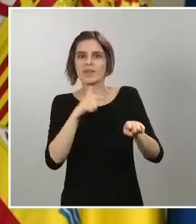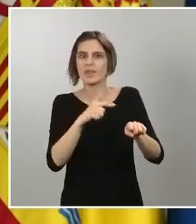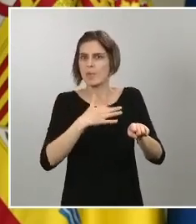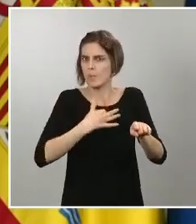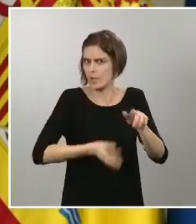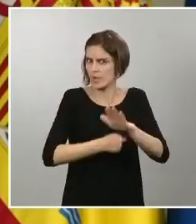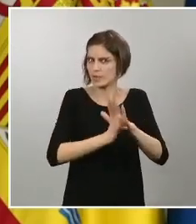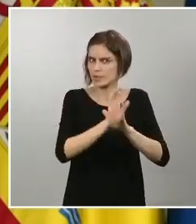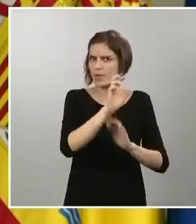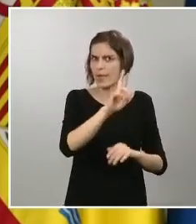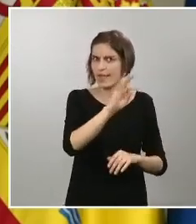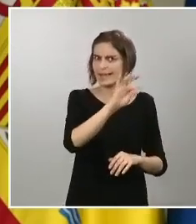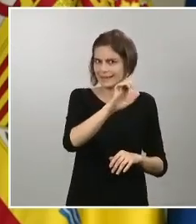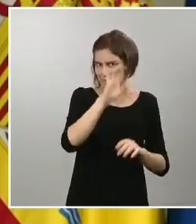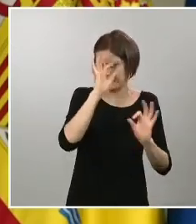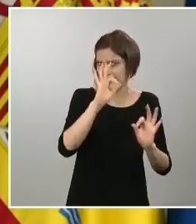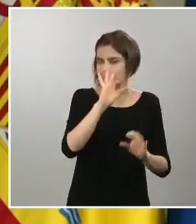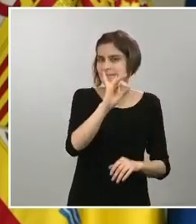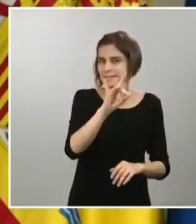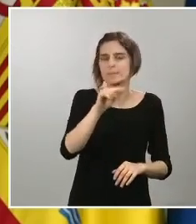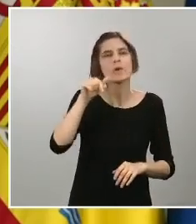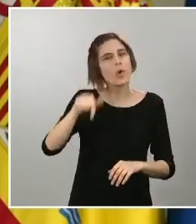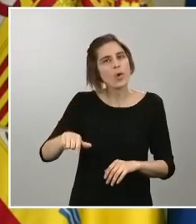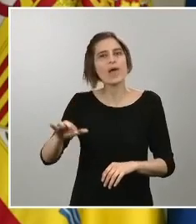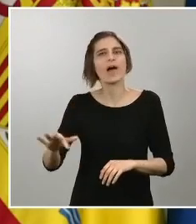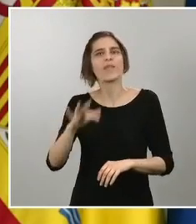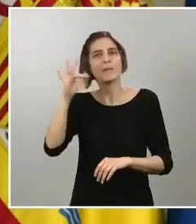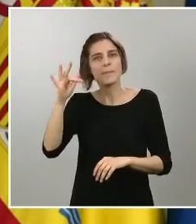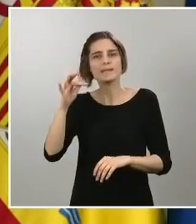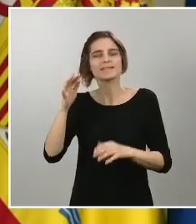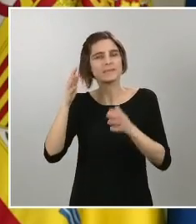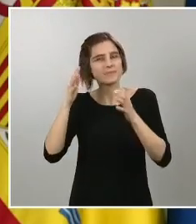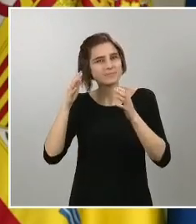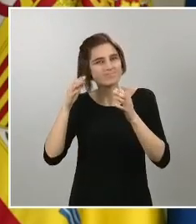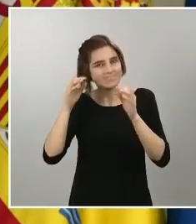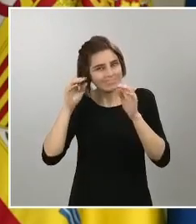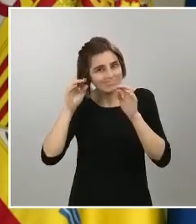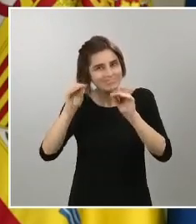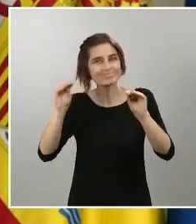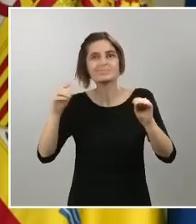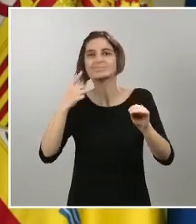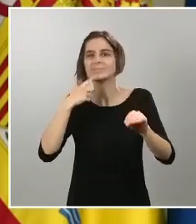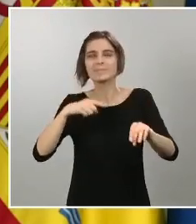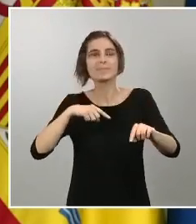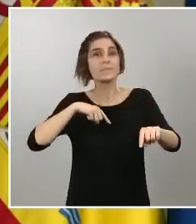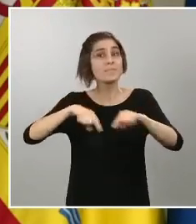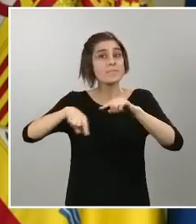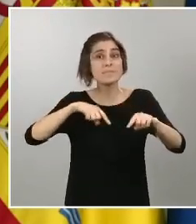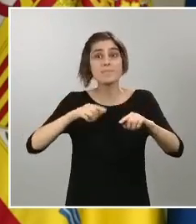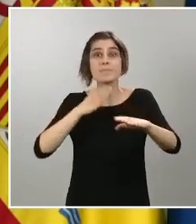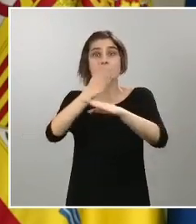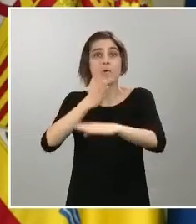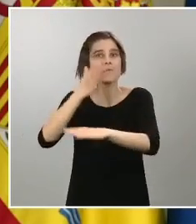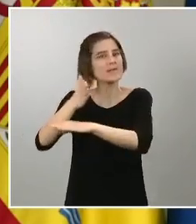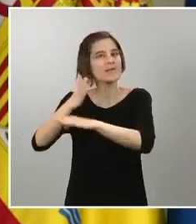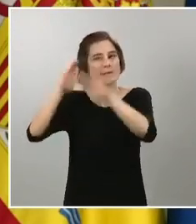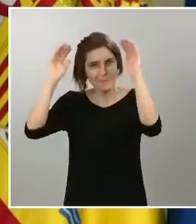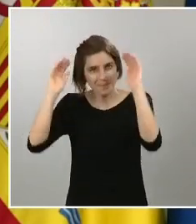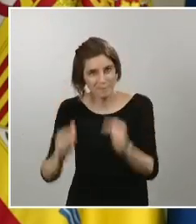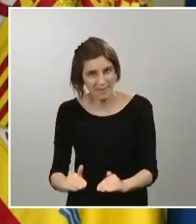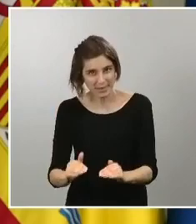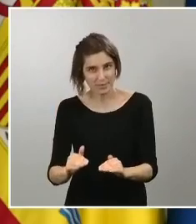es que restrinjamos la movilidad esto es que convirtamos los días laborables en